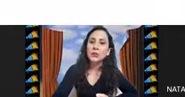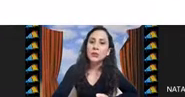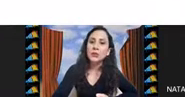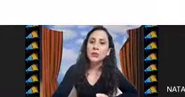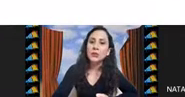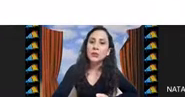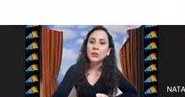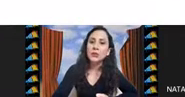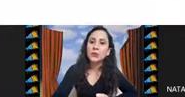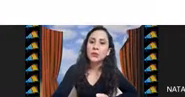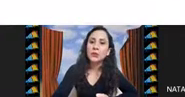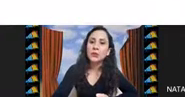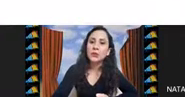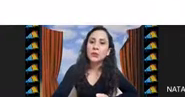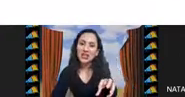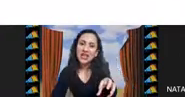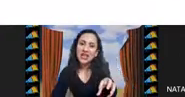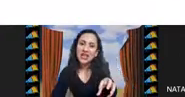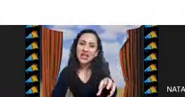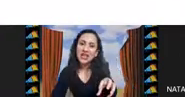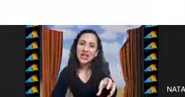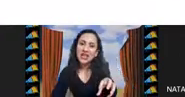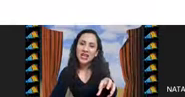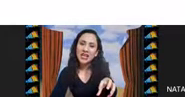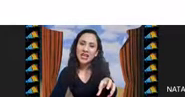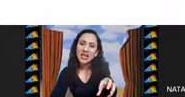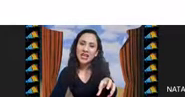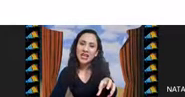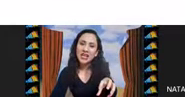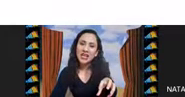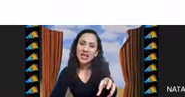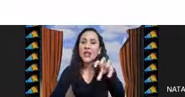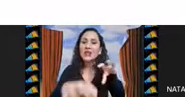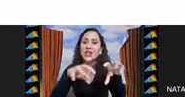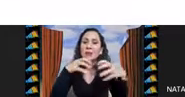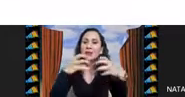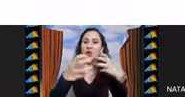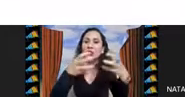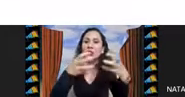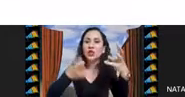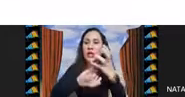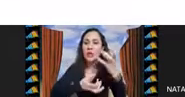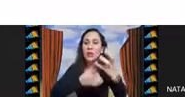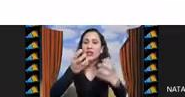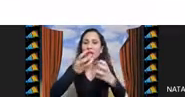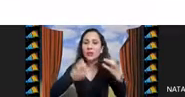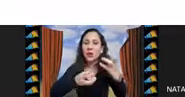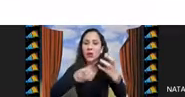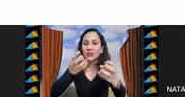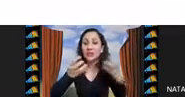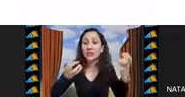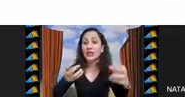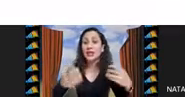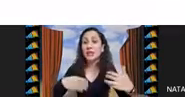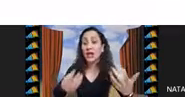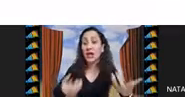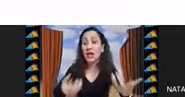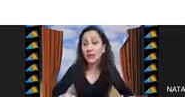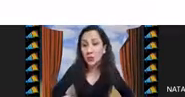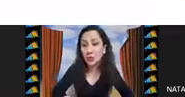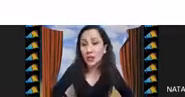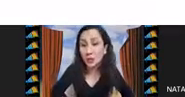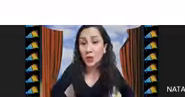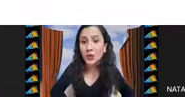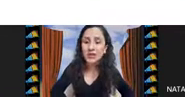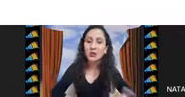para construir digamos como algoritmos híbridos que puedan ser más robustos que combinen las mejores estrategias